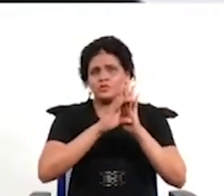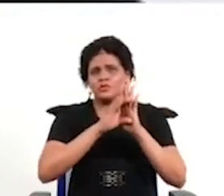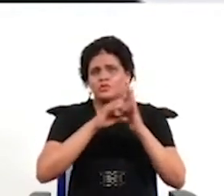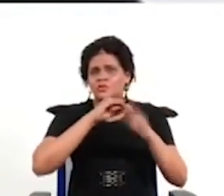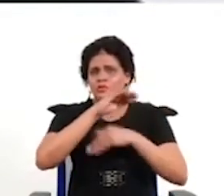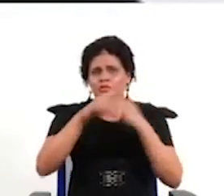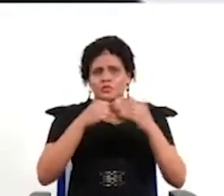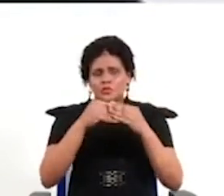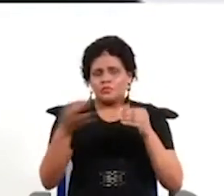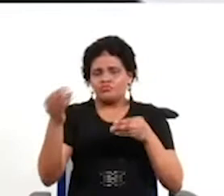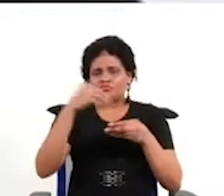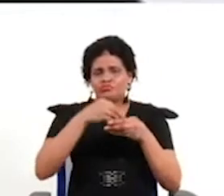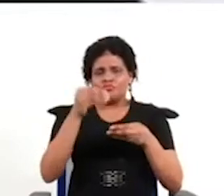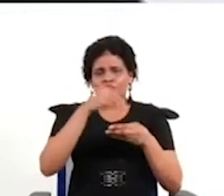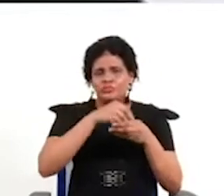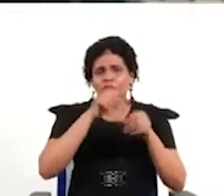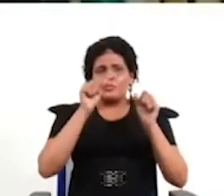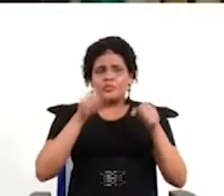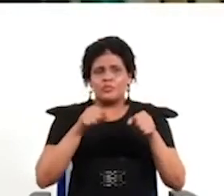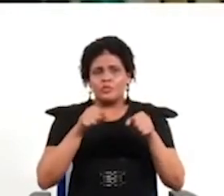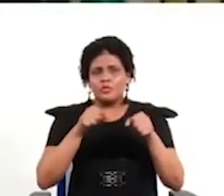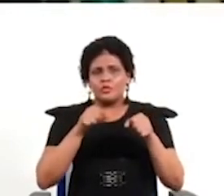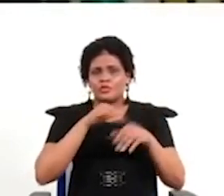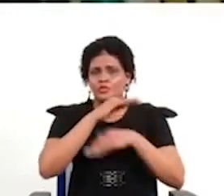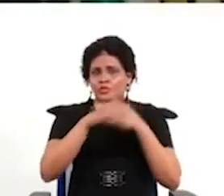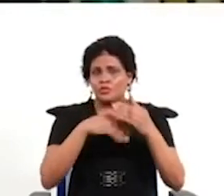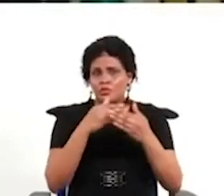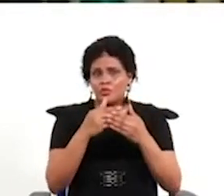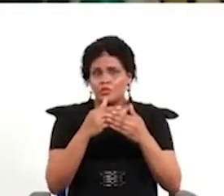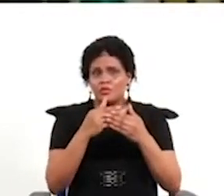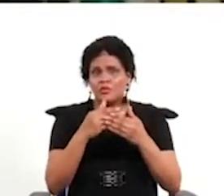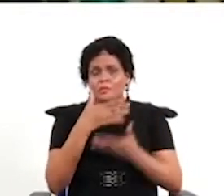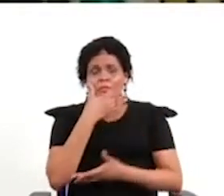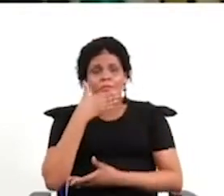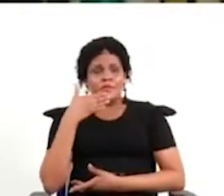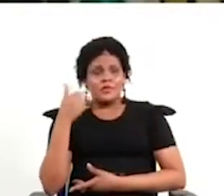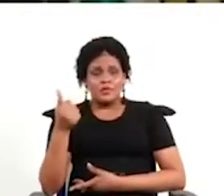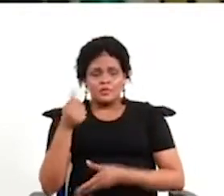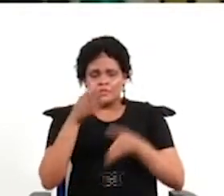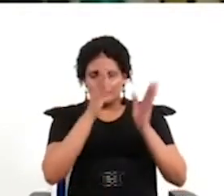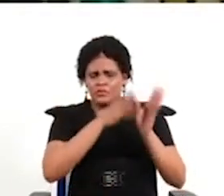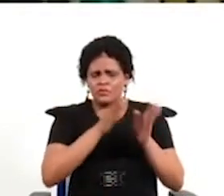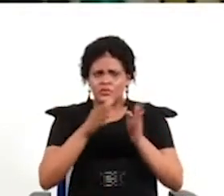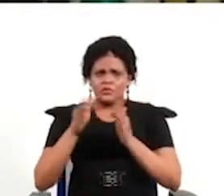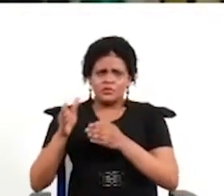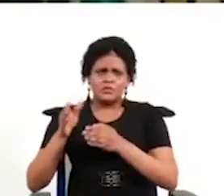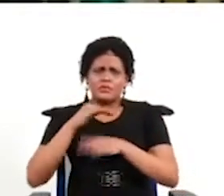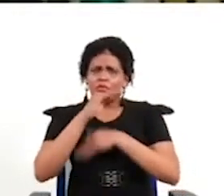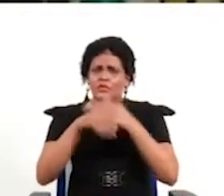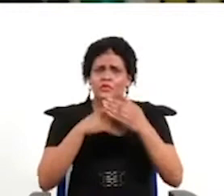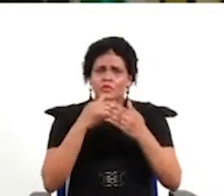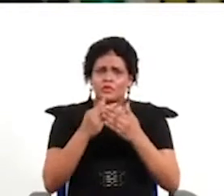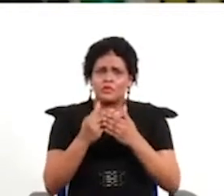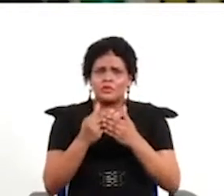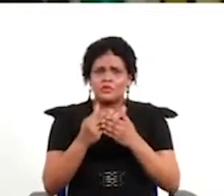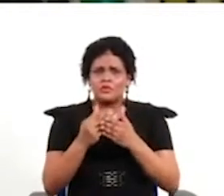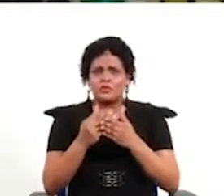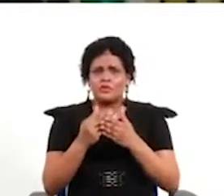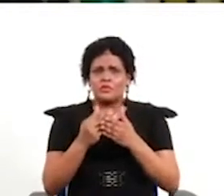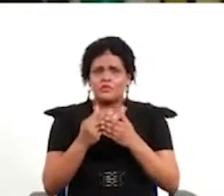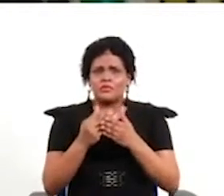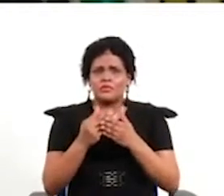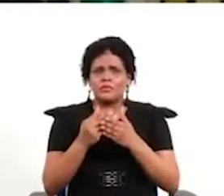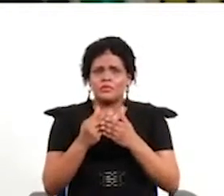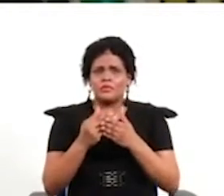avanzar y retroceder por lo tanto creo que tenemos que tender hacia mejorar los procesos y tenemos unas guías bastante claras de cómo